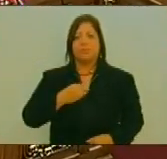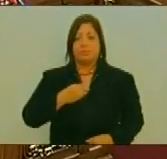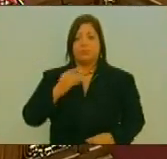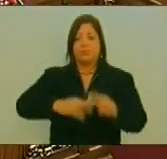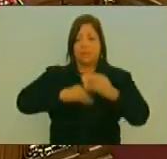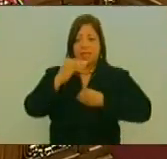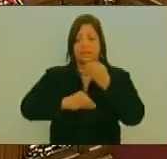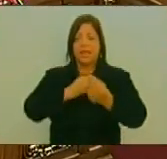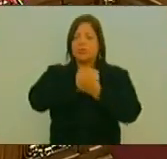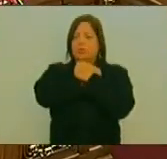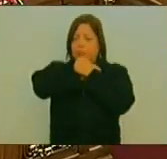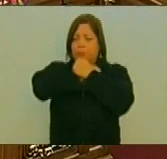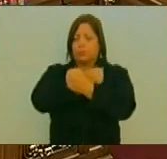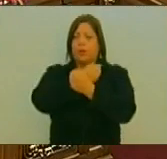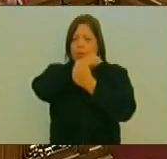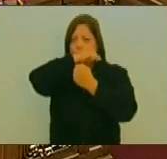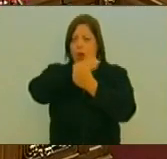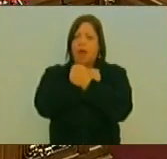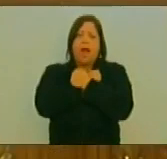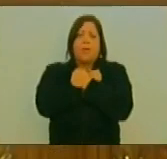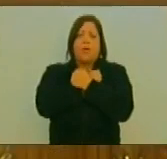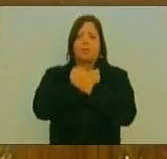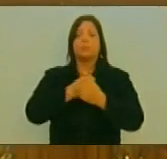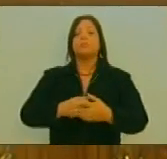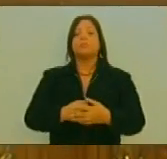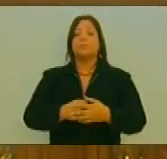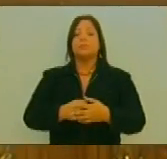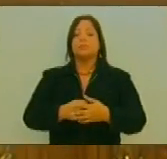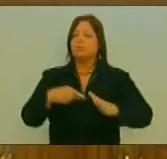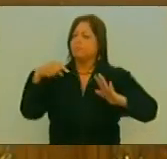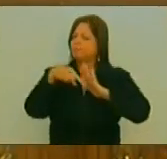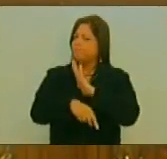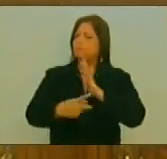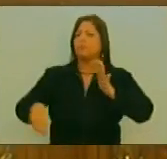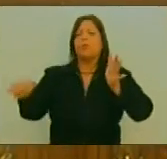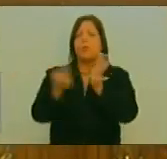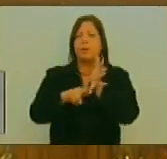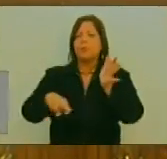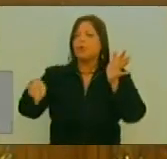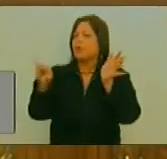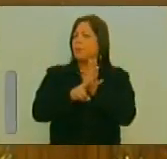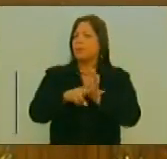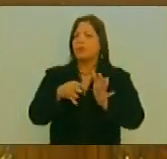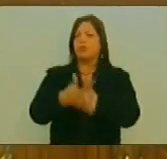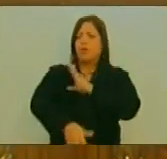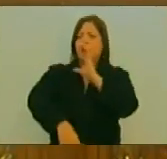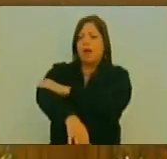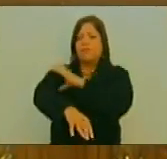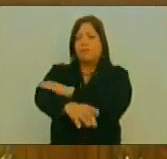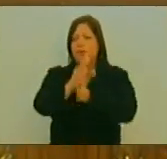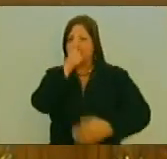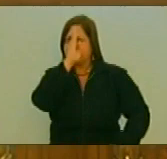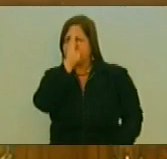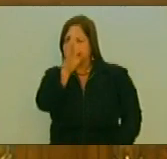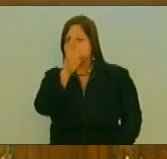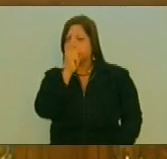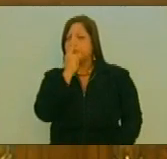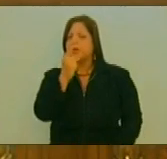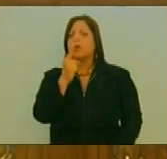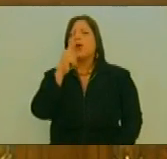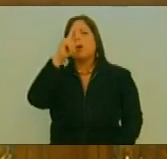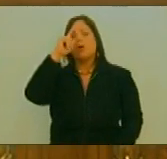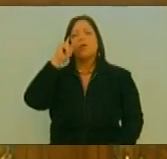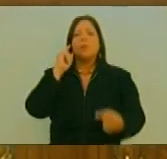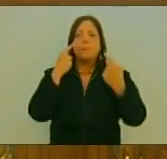Construido Con Tanto Amor Y Yo Me Afinco En Mi Mensaje A La Derecha Venezolana Porque